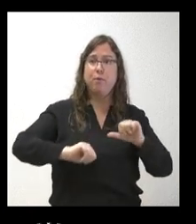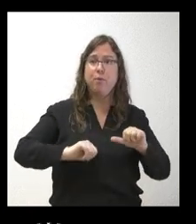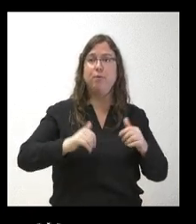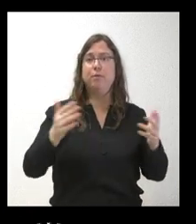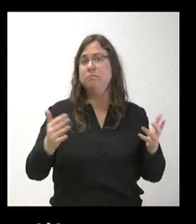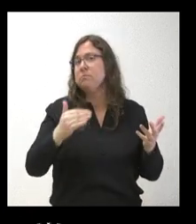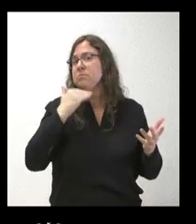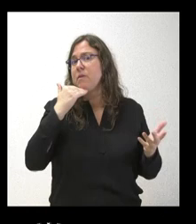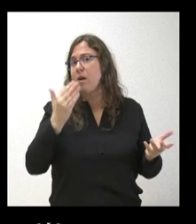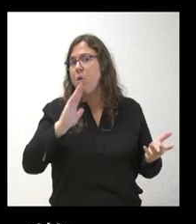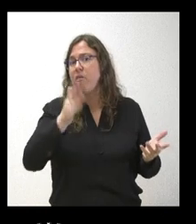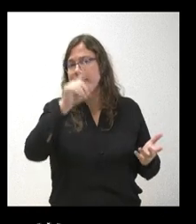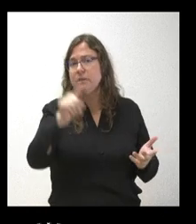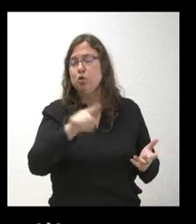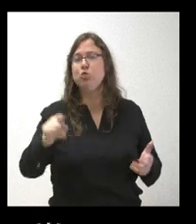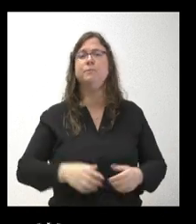No sé lo que nos pueda decir.